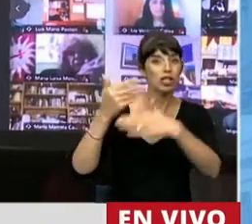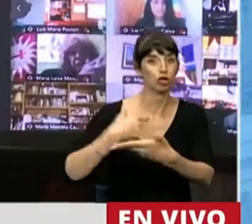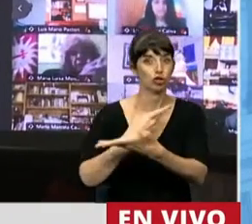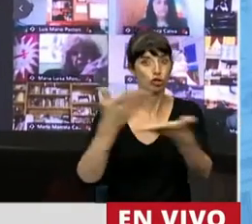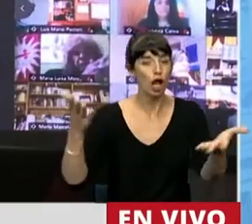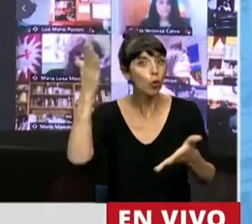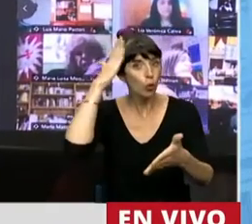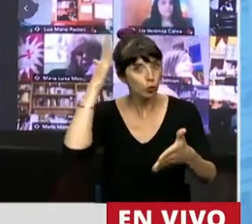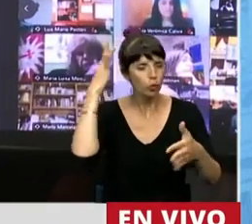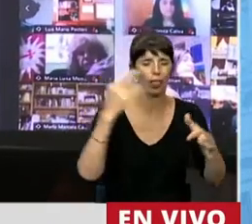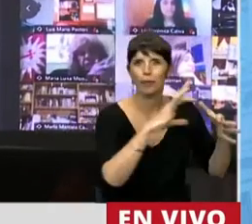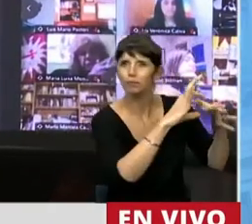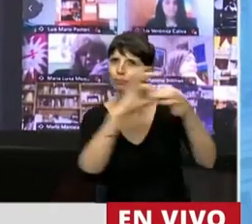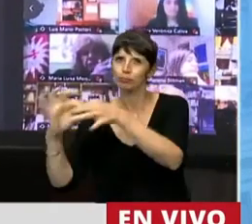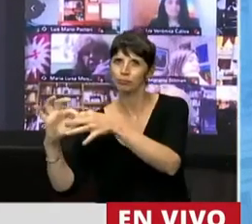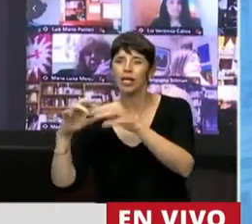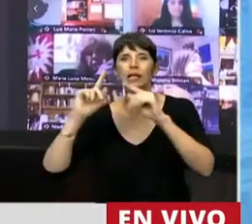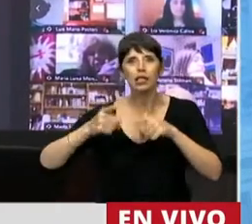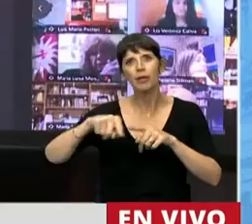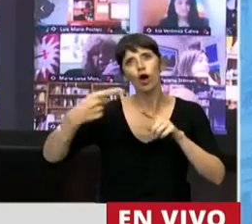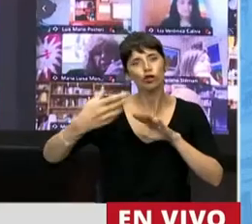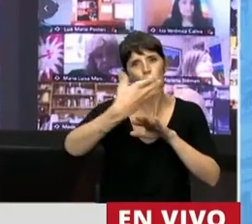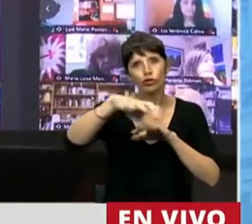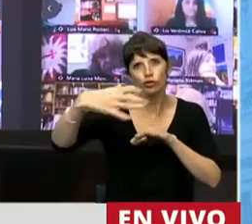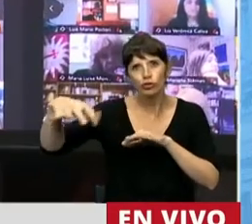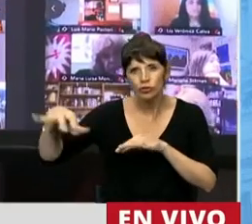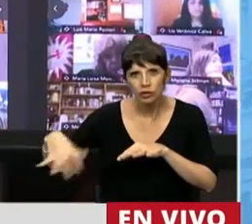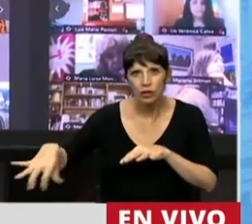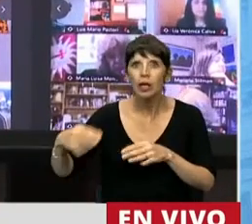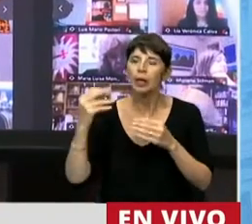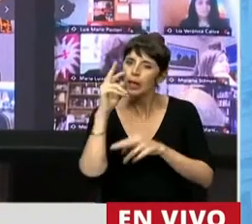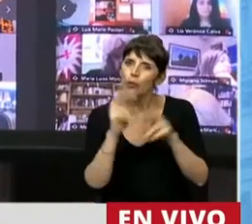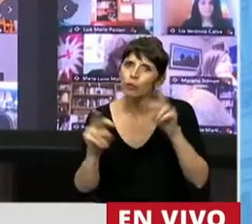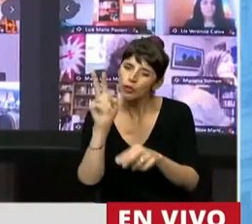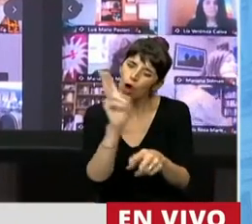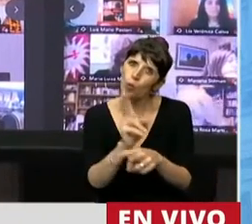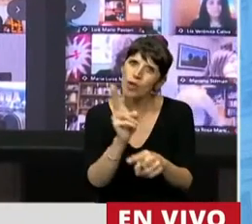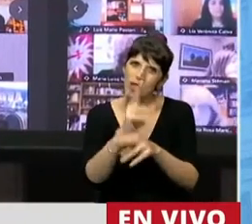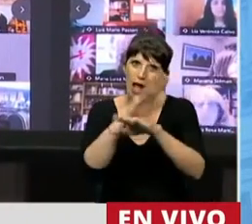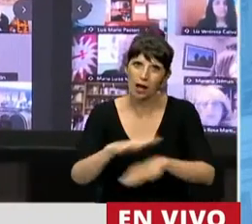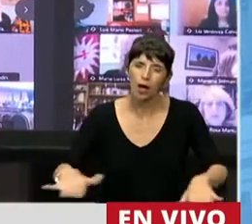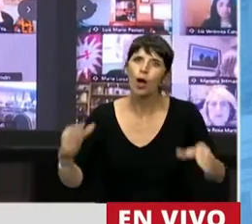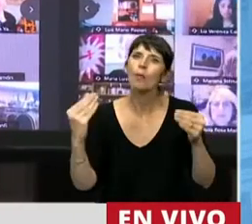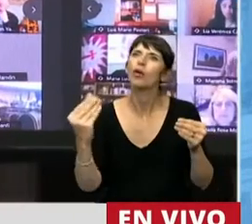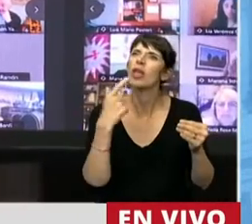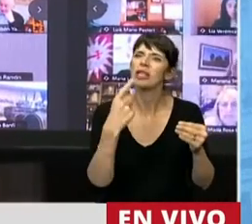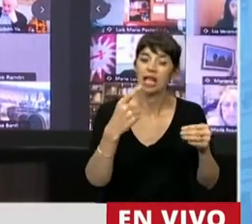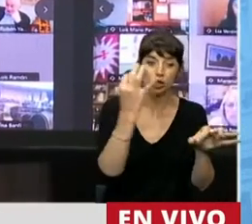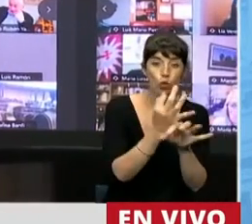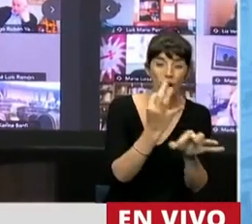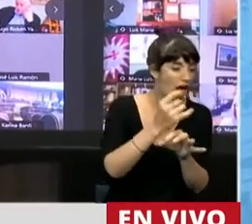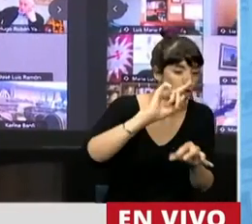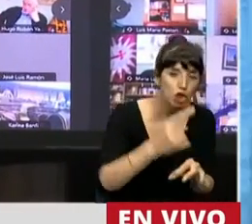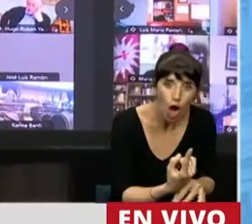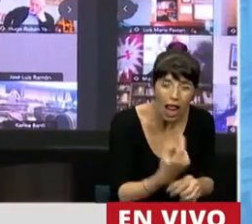y Cultura y otros organismos involucrados en el cuidado de las infancias. Porque acá se dijo, la escuela sola no puede.